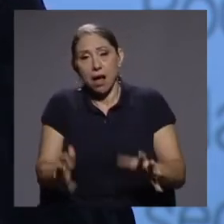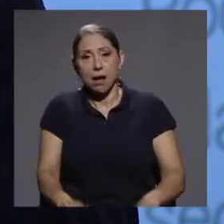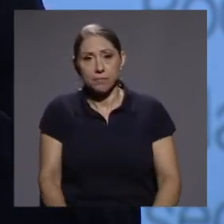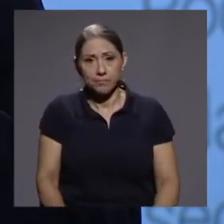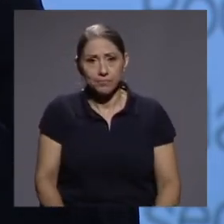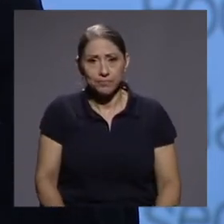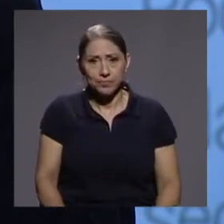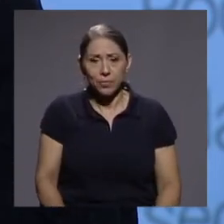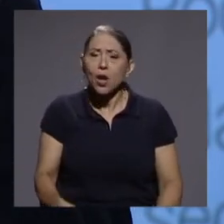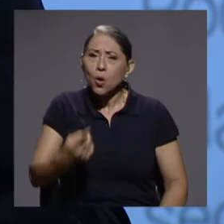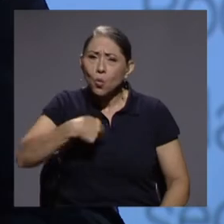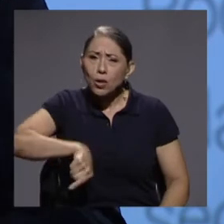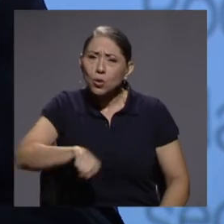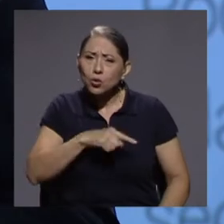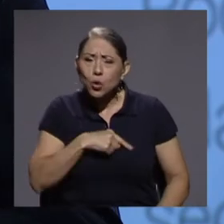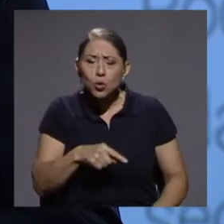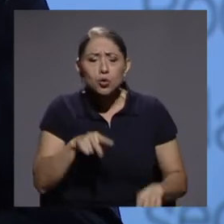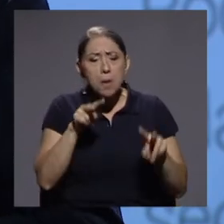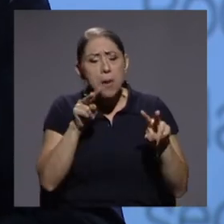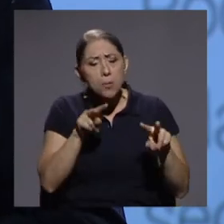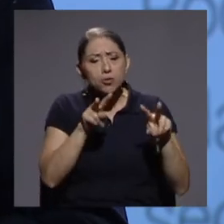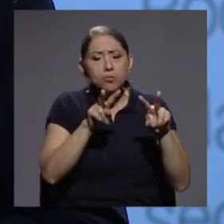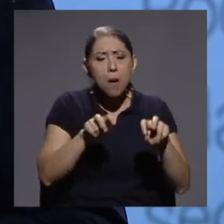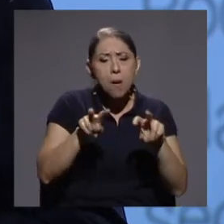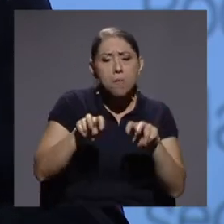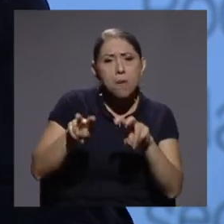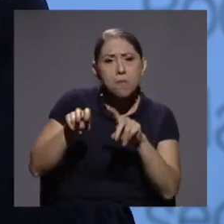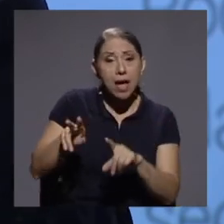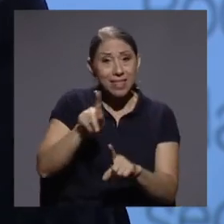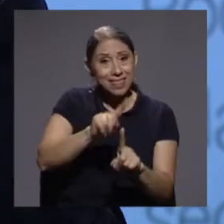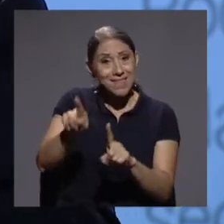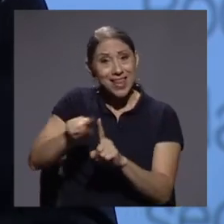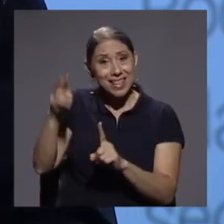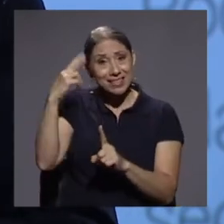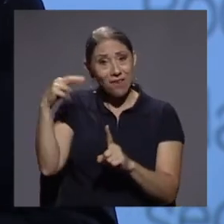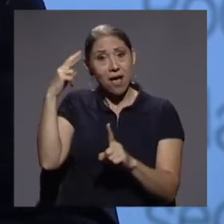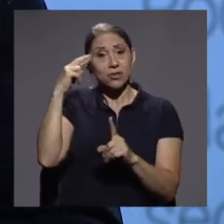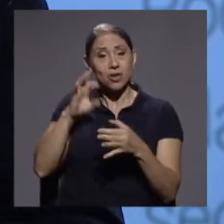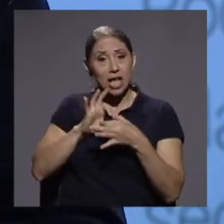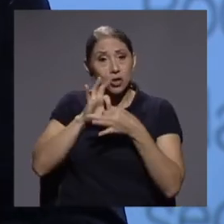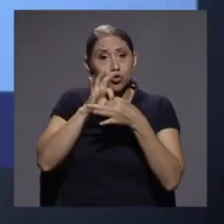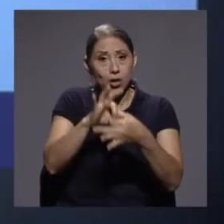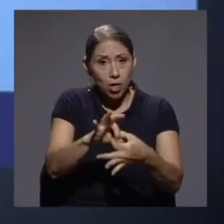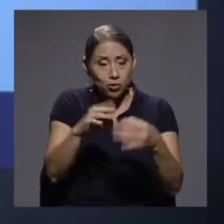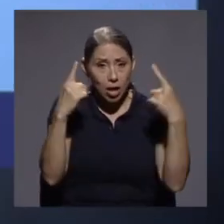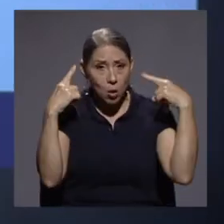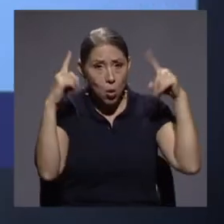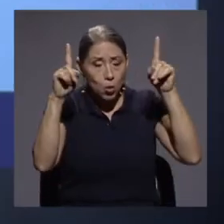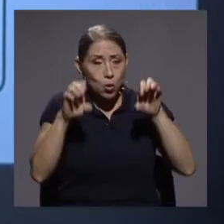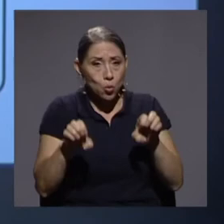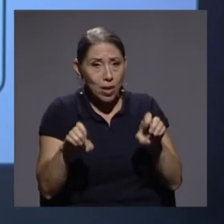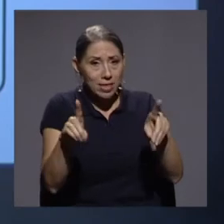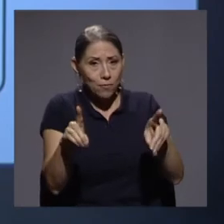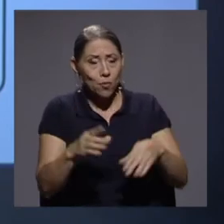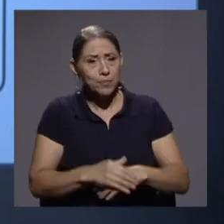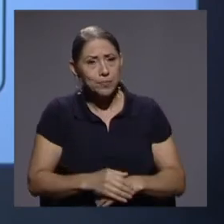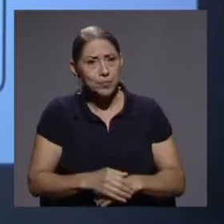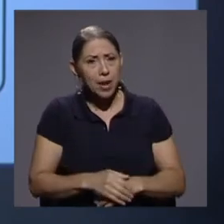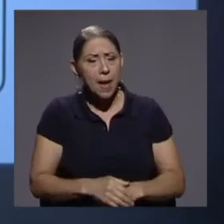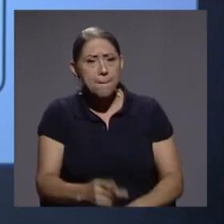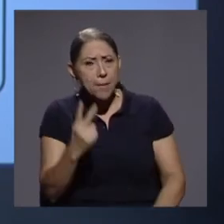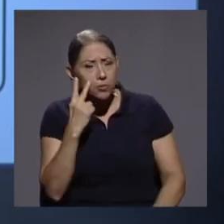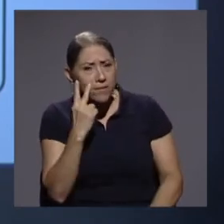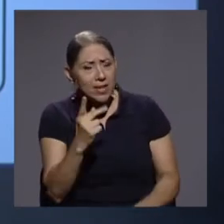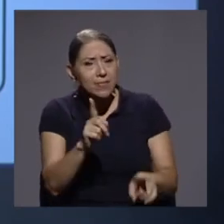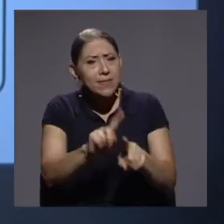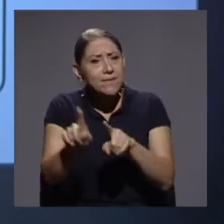Cuando exploramos el conjunto de factores asociados al tema del logro educativo, vamos a encontrar una